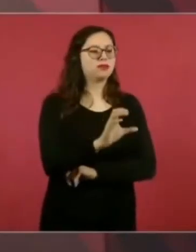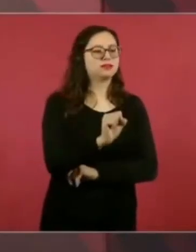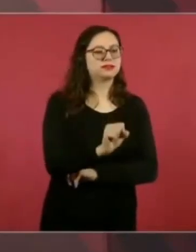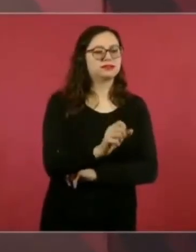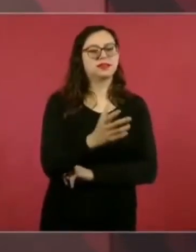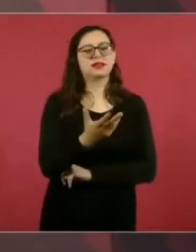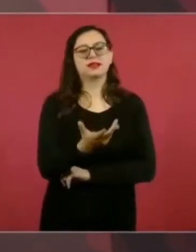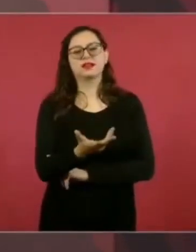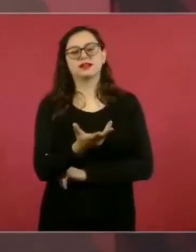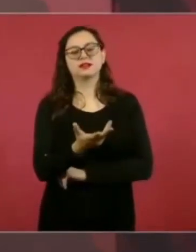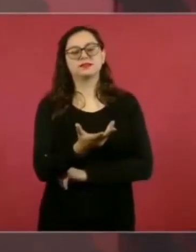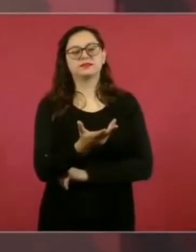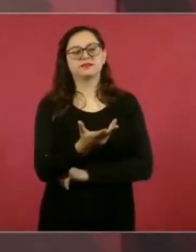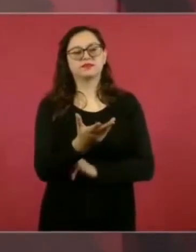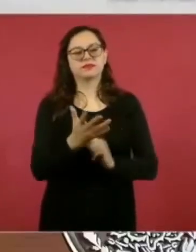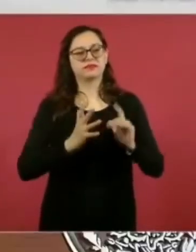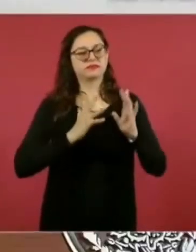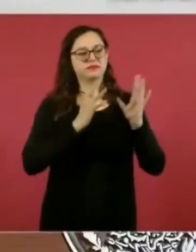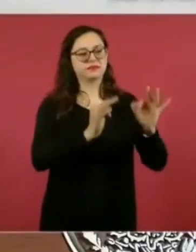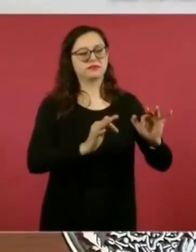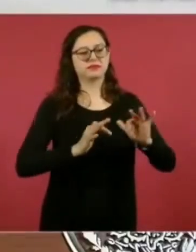crearon?